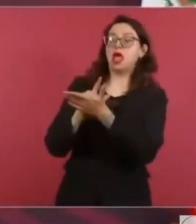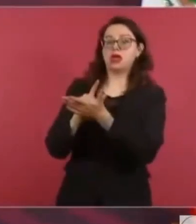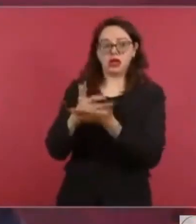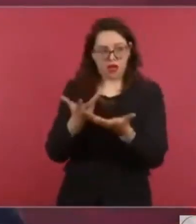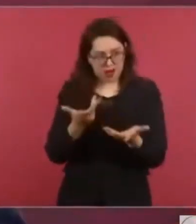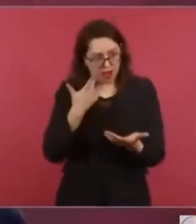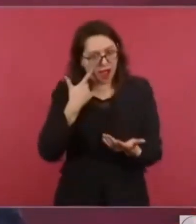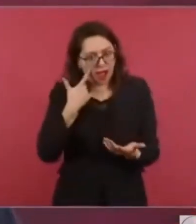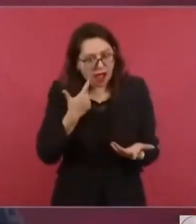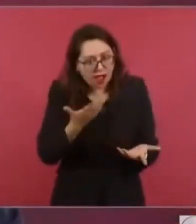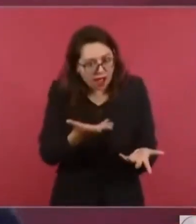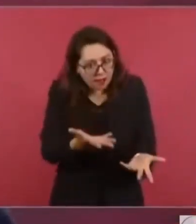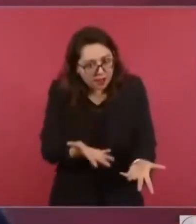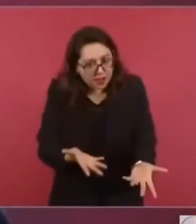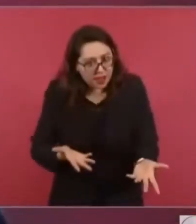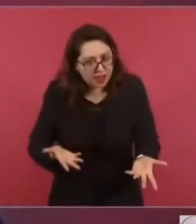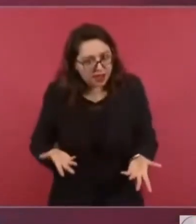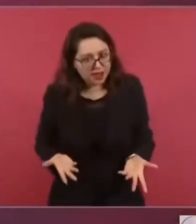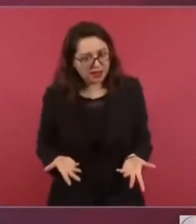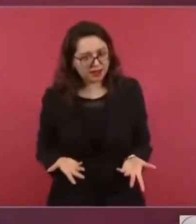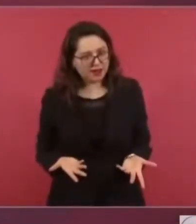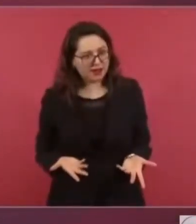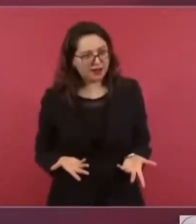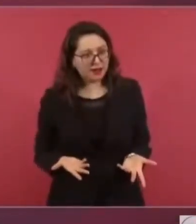Está clarísimo.